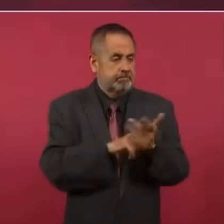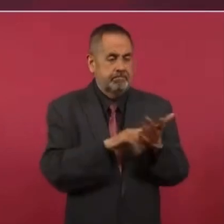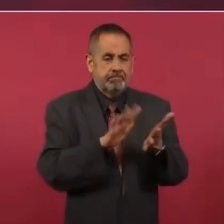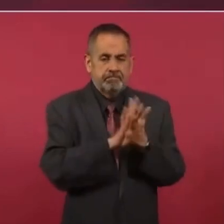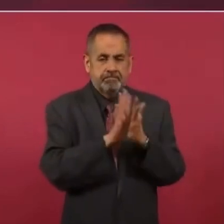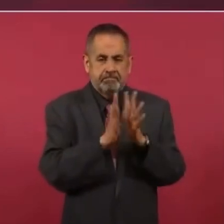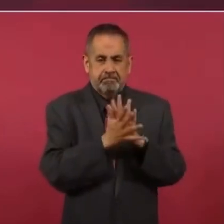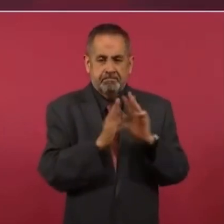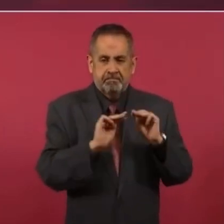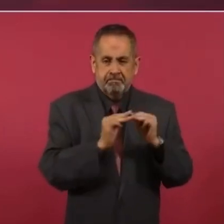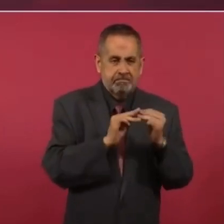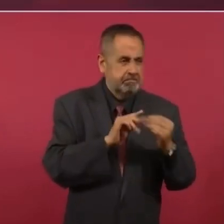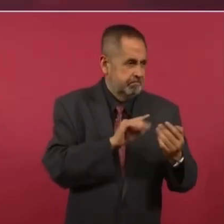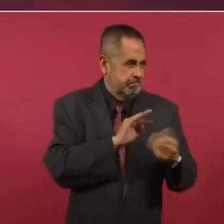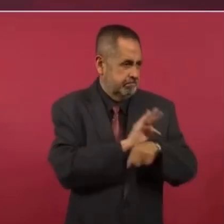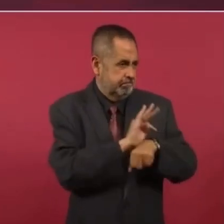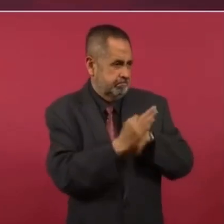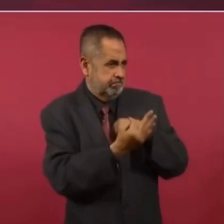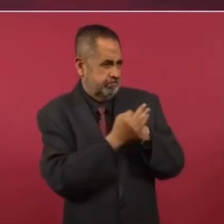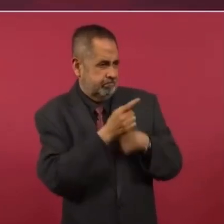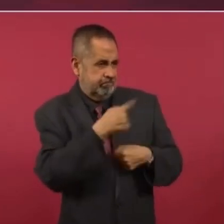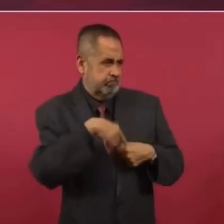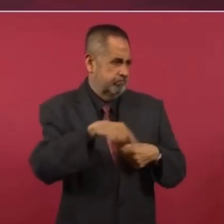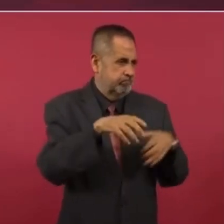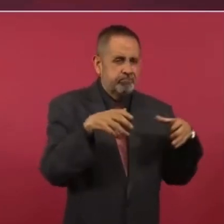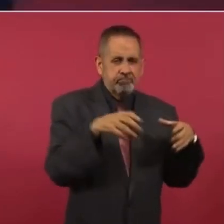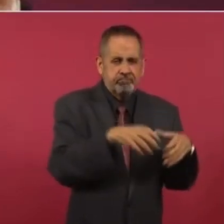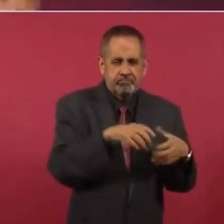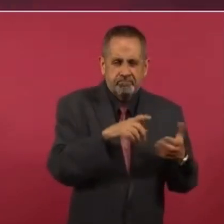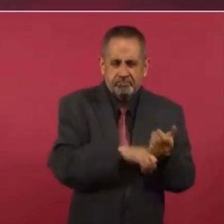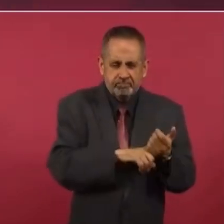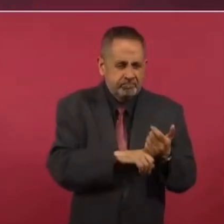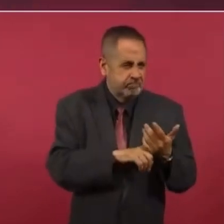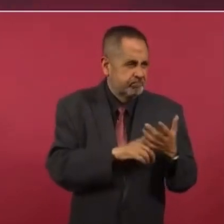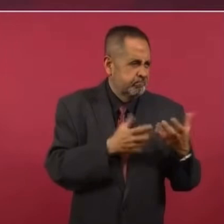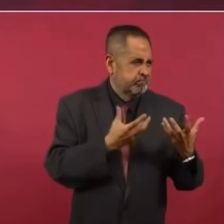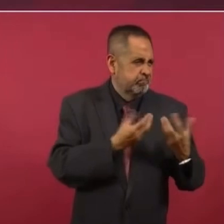una pandilla,